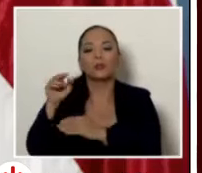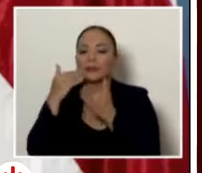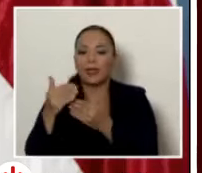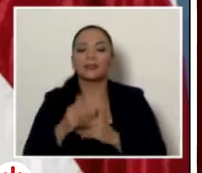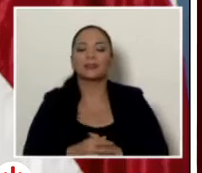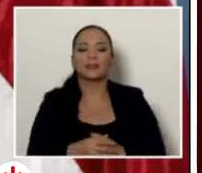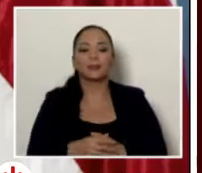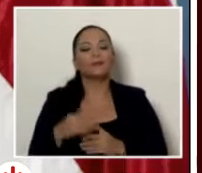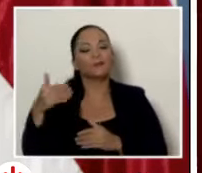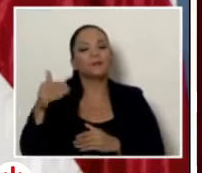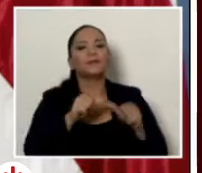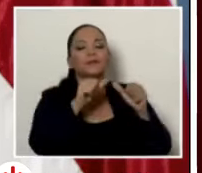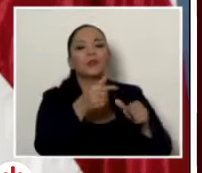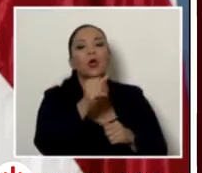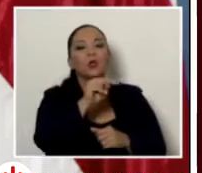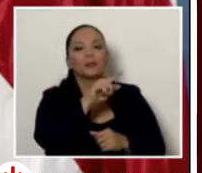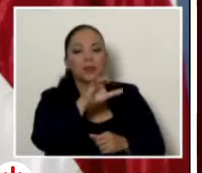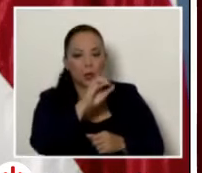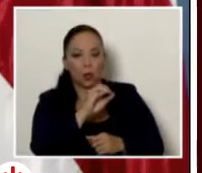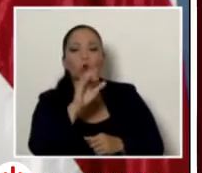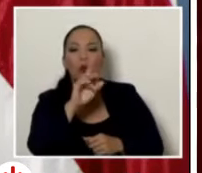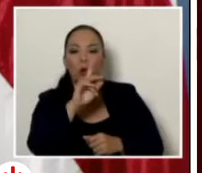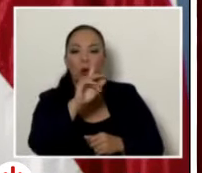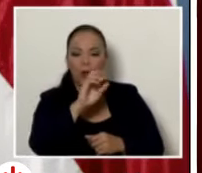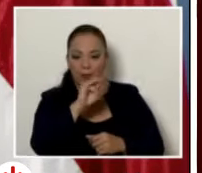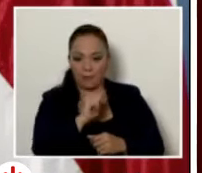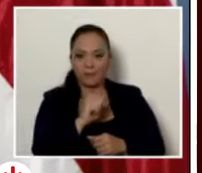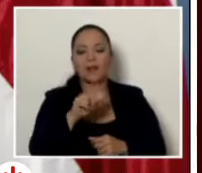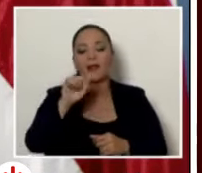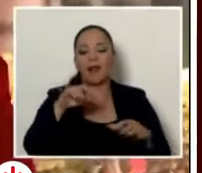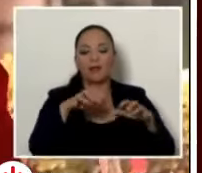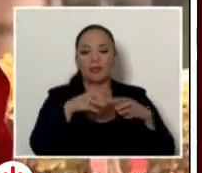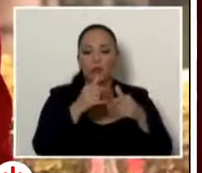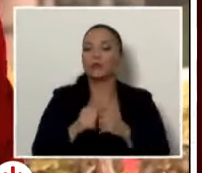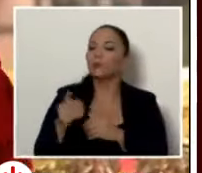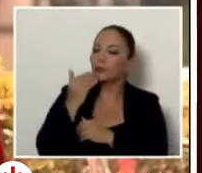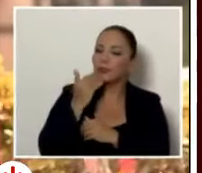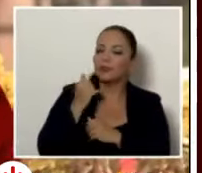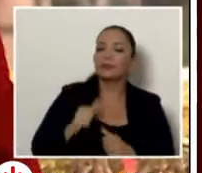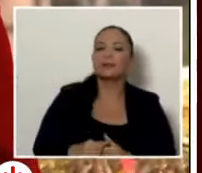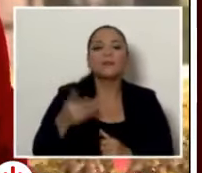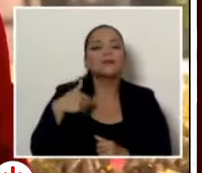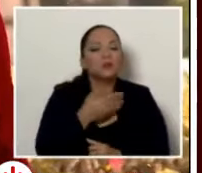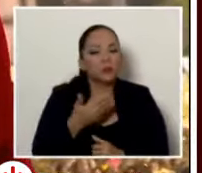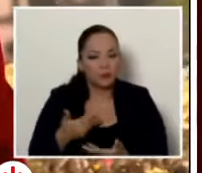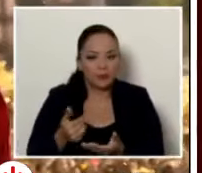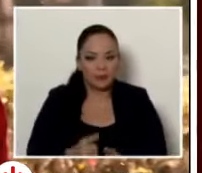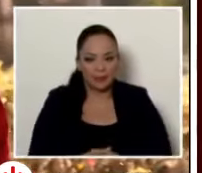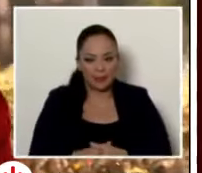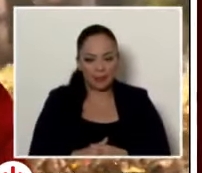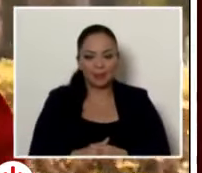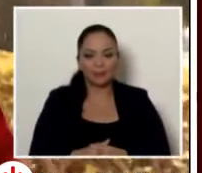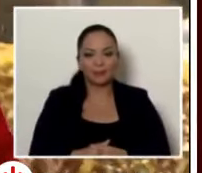continuamos con don Gonzalo Corea de la reacción muchas gracias señor presidente qué